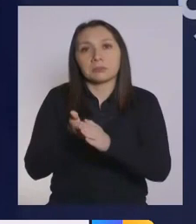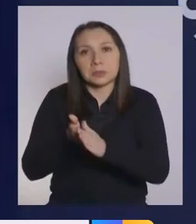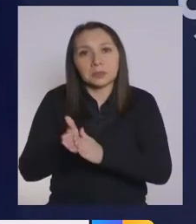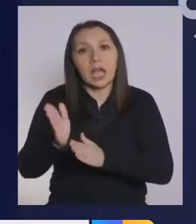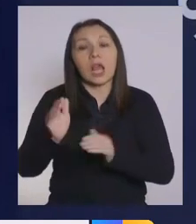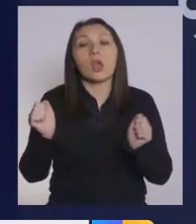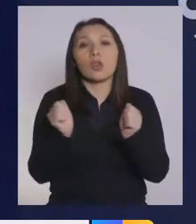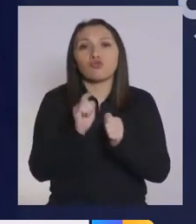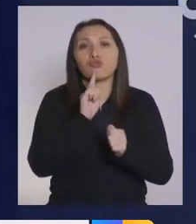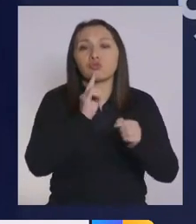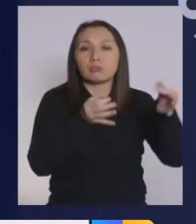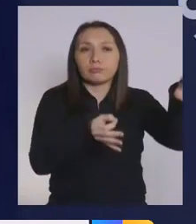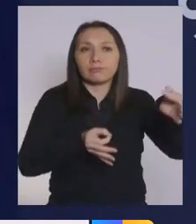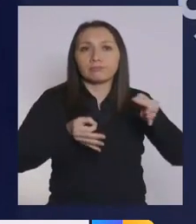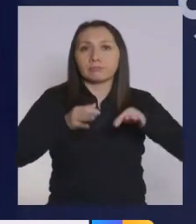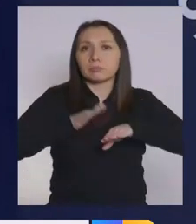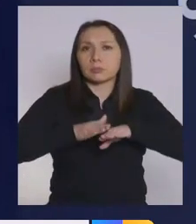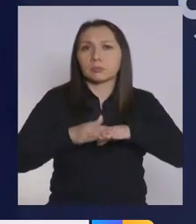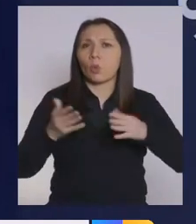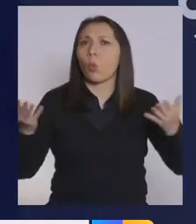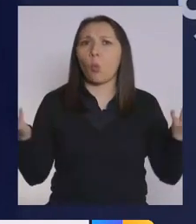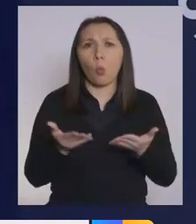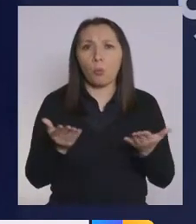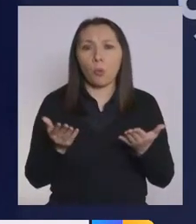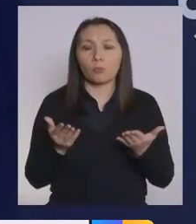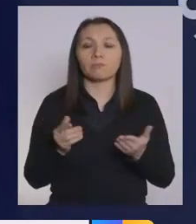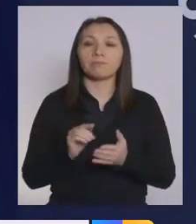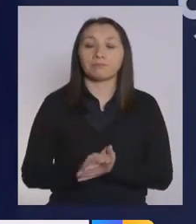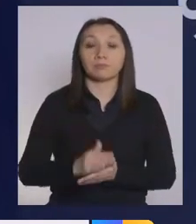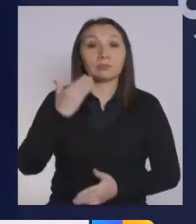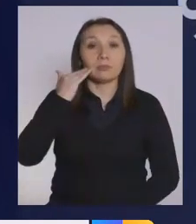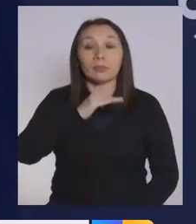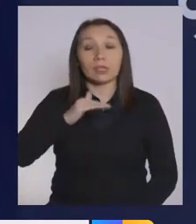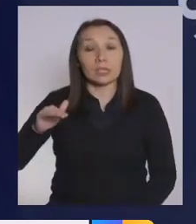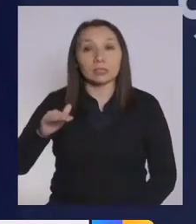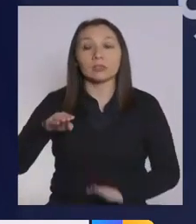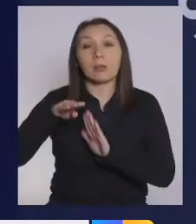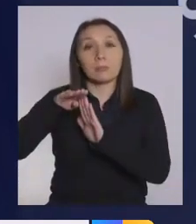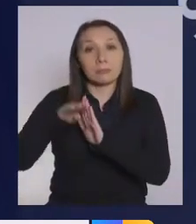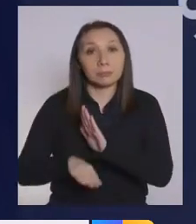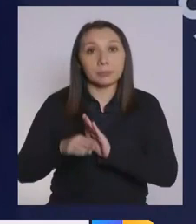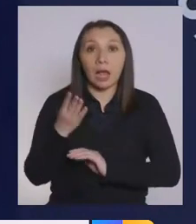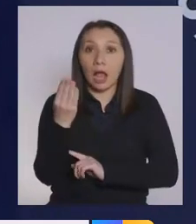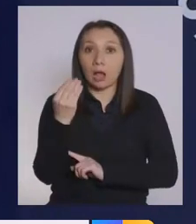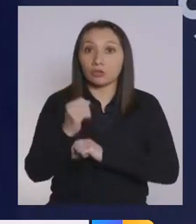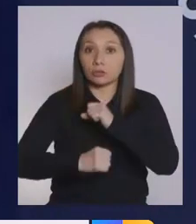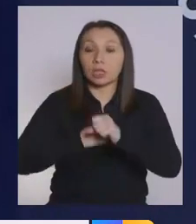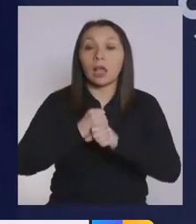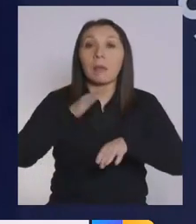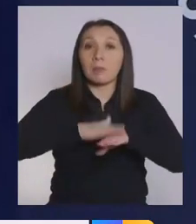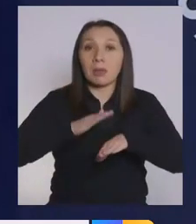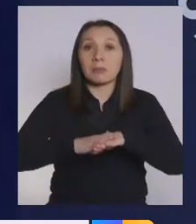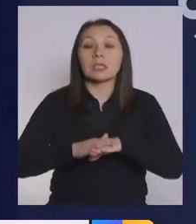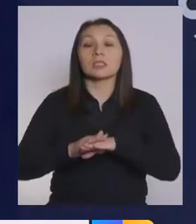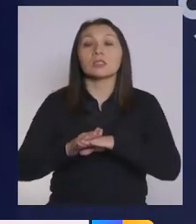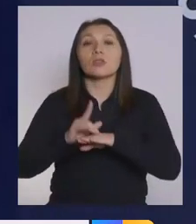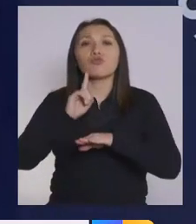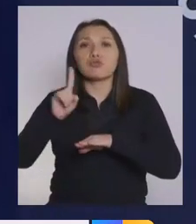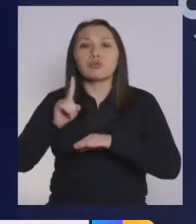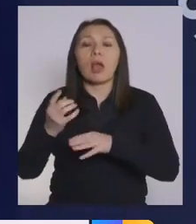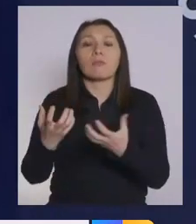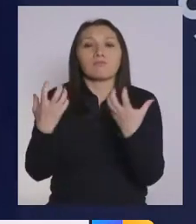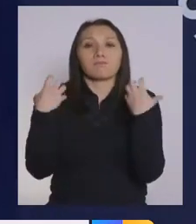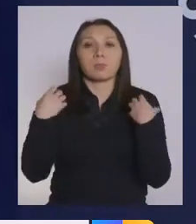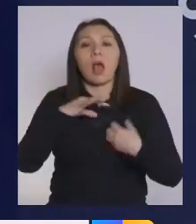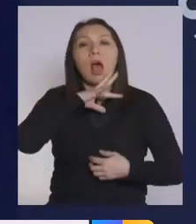con un permiso. ¿Cómo va a ser este permiso? Para los niños menores de 14 años, el permiso lo tiene que pedir un